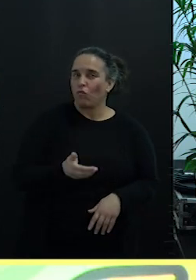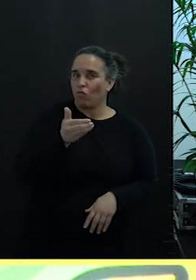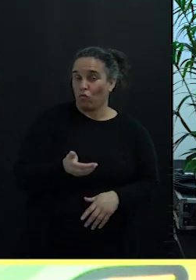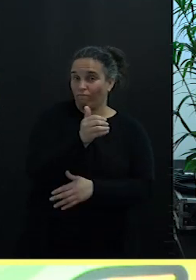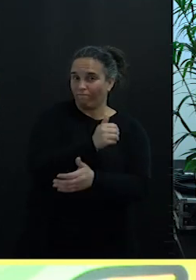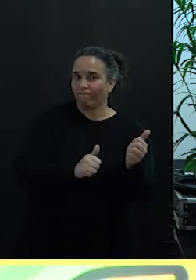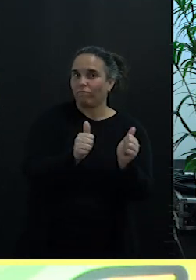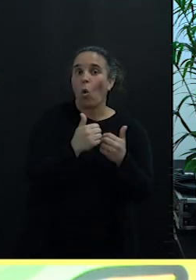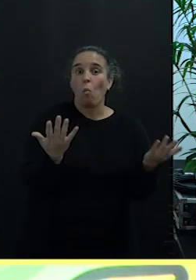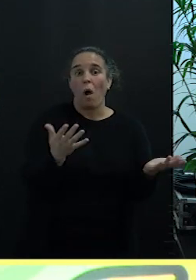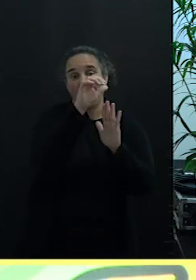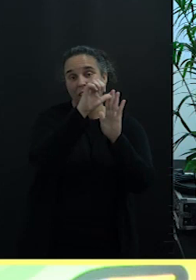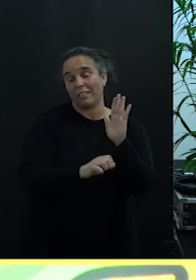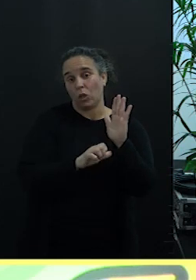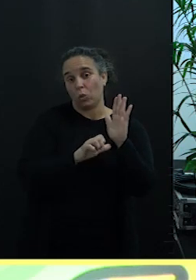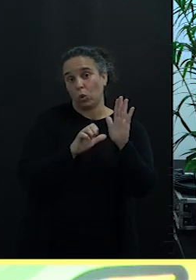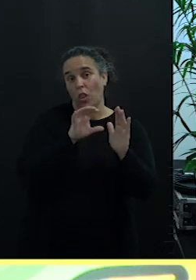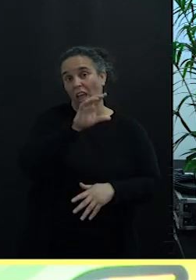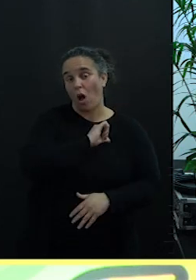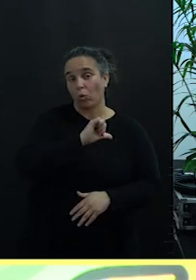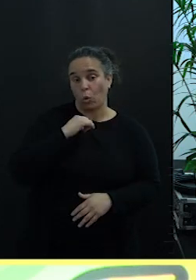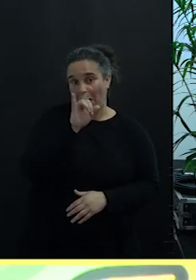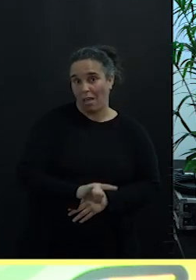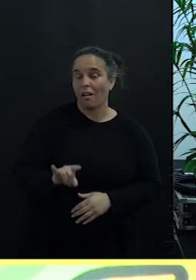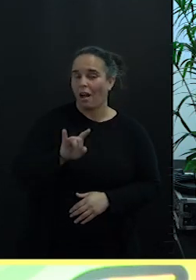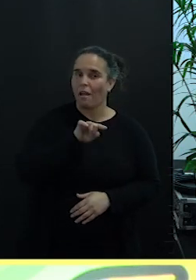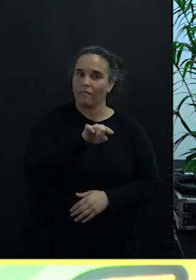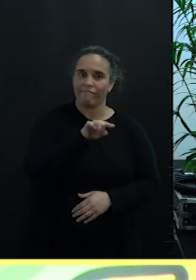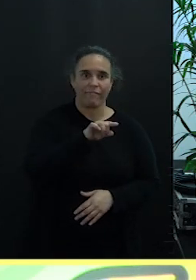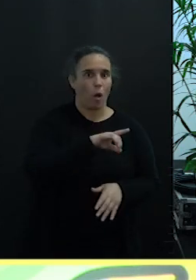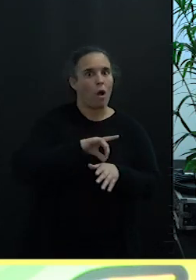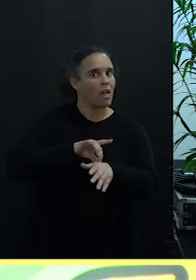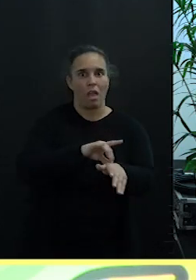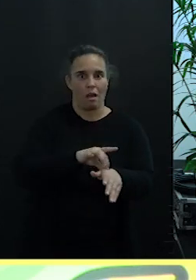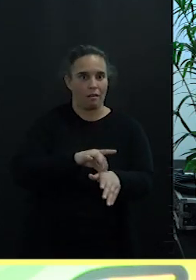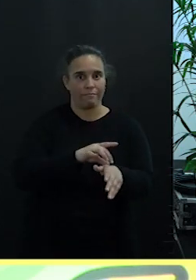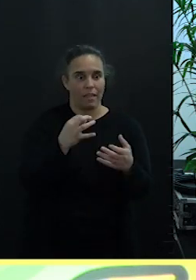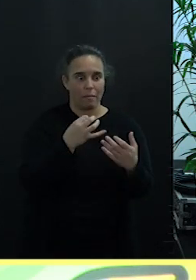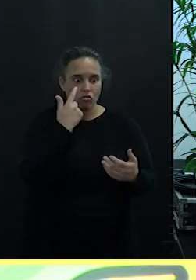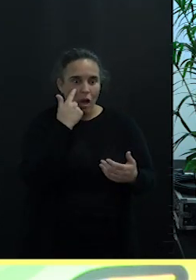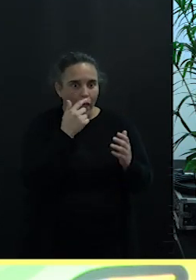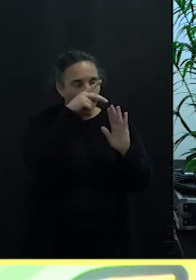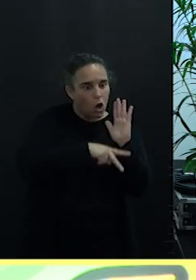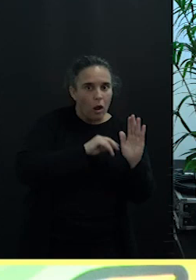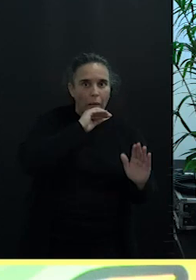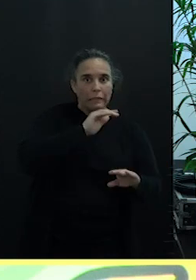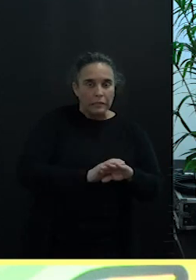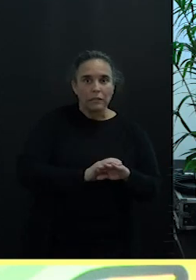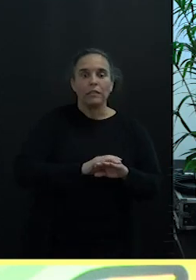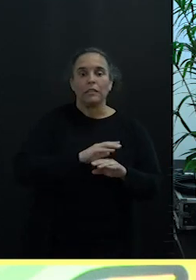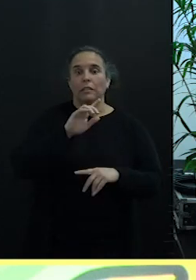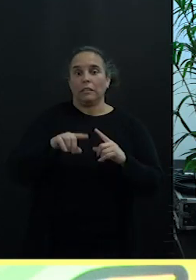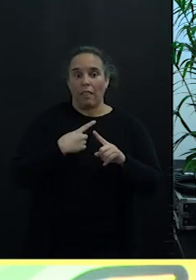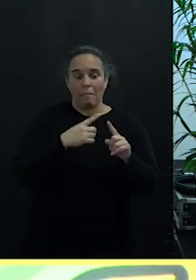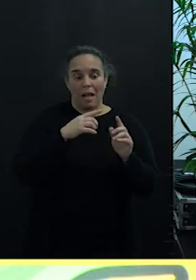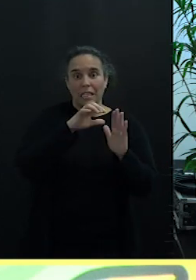propio Estatuto de Autonomía de Canarias y concretamente a la dimensión que le confiere este